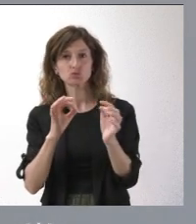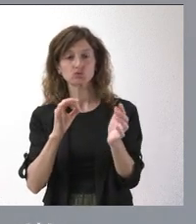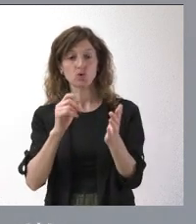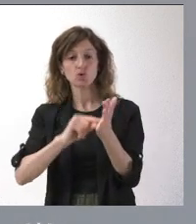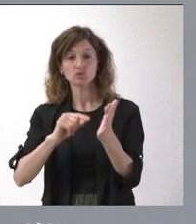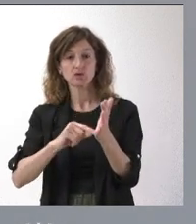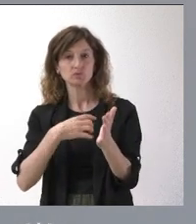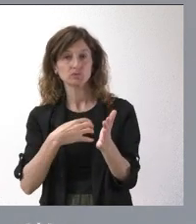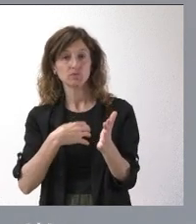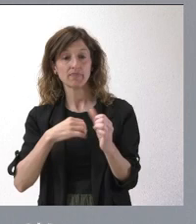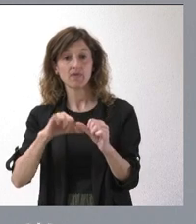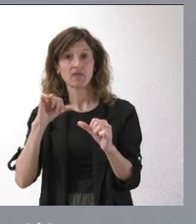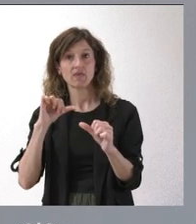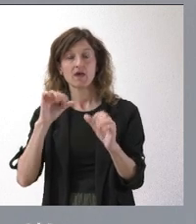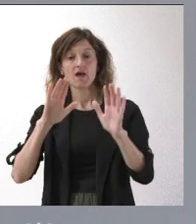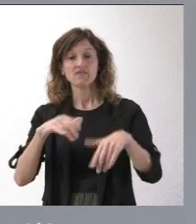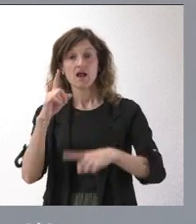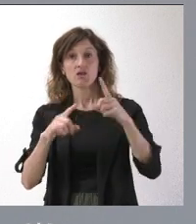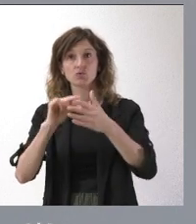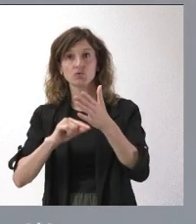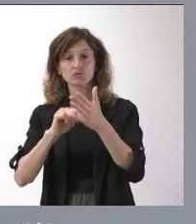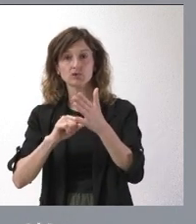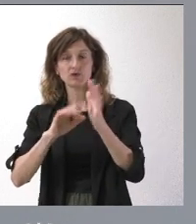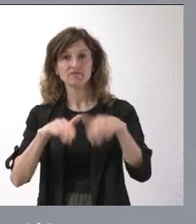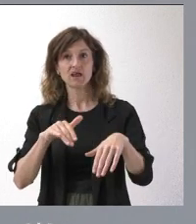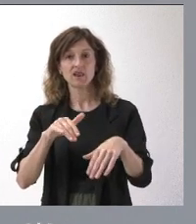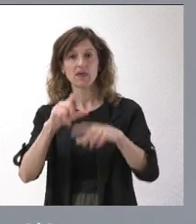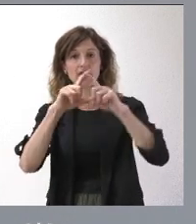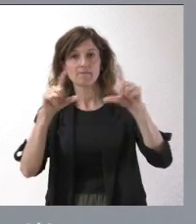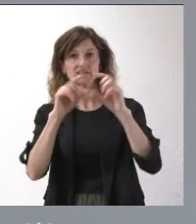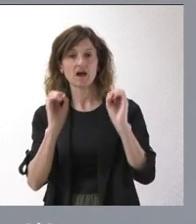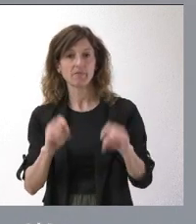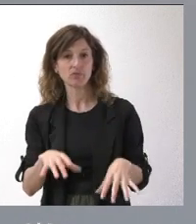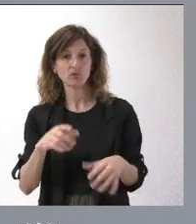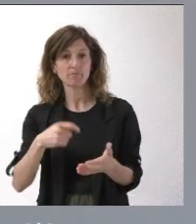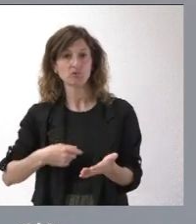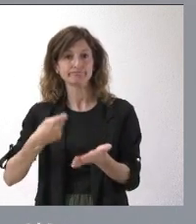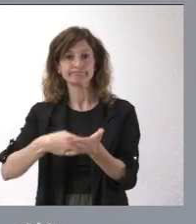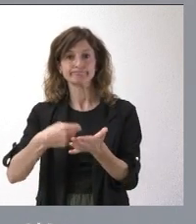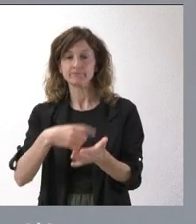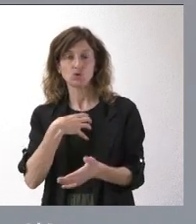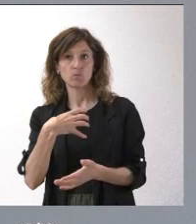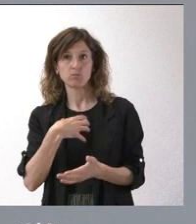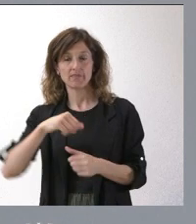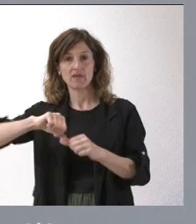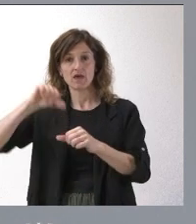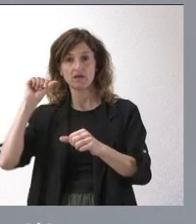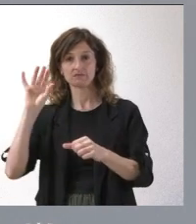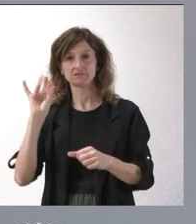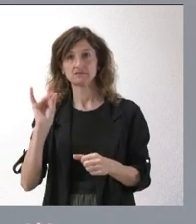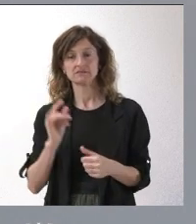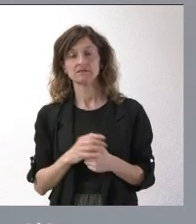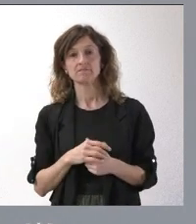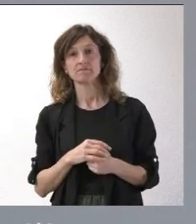vigentes, ha hecho que algunos de estos contratos sean abandonados por parte de las empresas al no poder asumir los costes que habían asumido en el procedimiento de